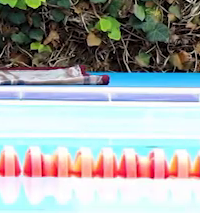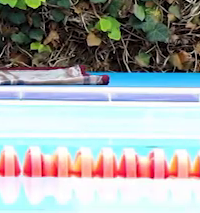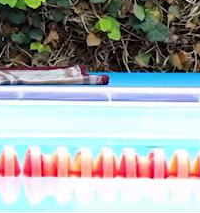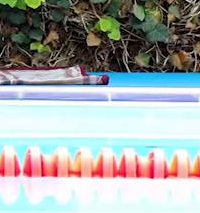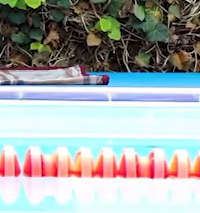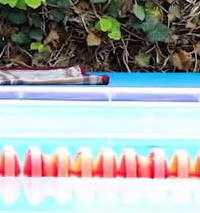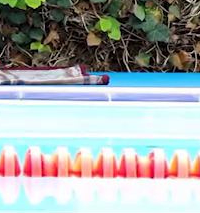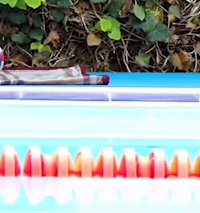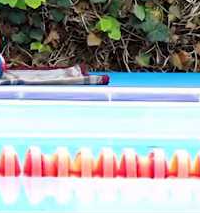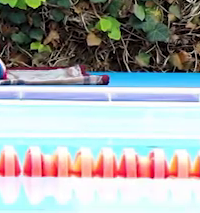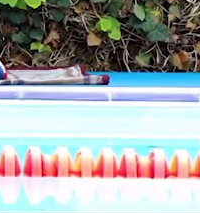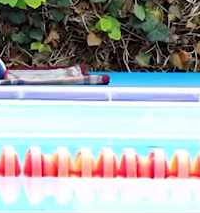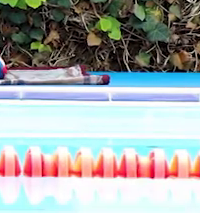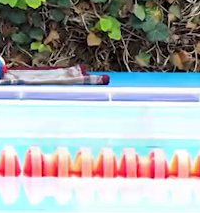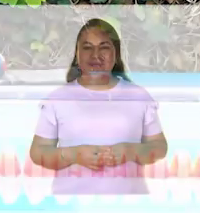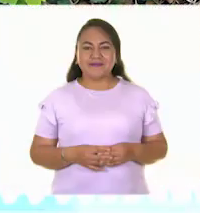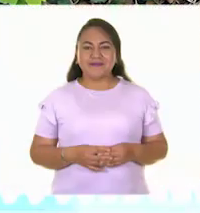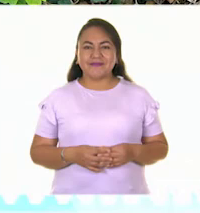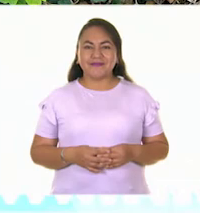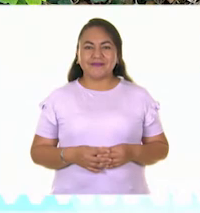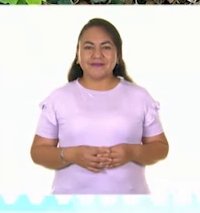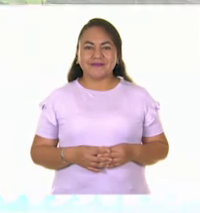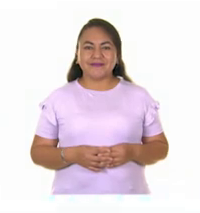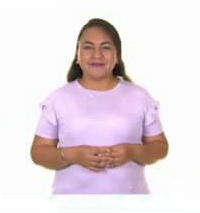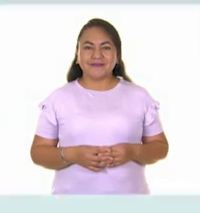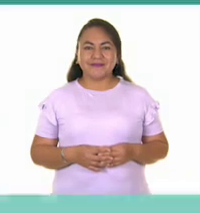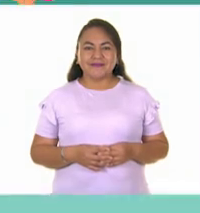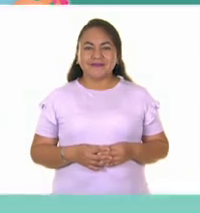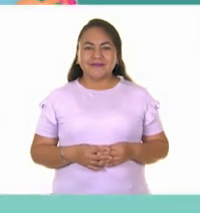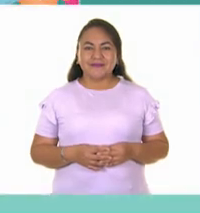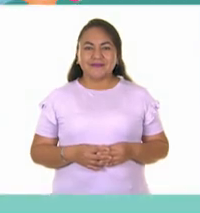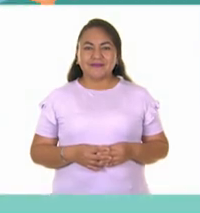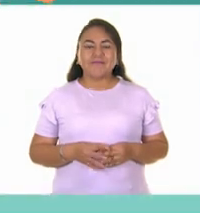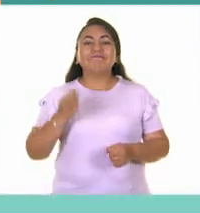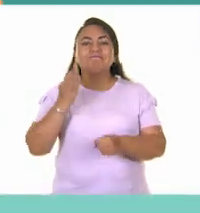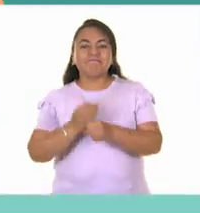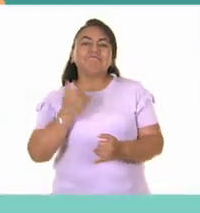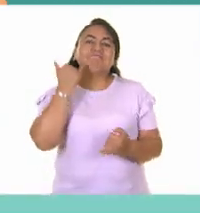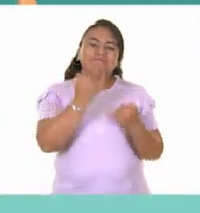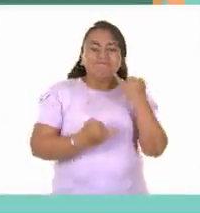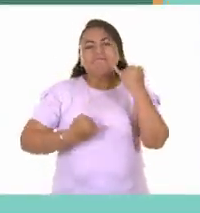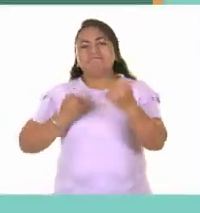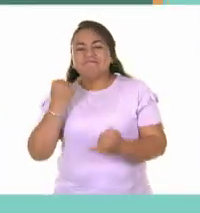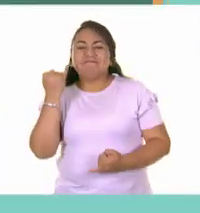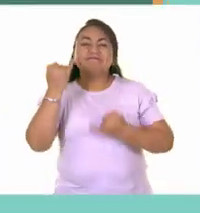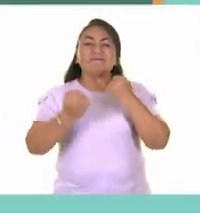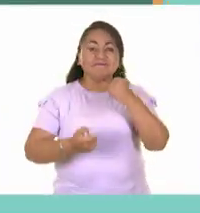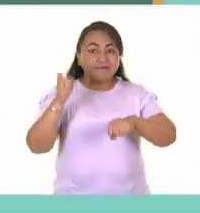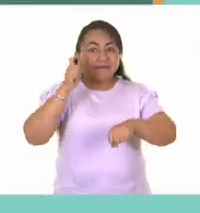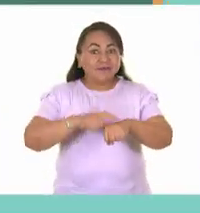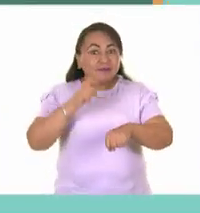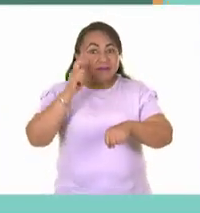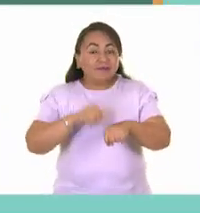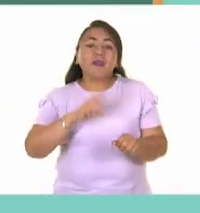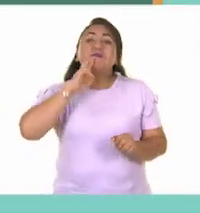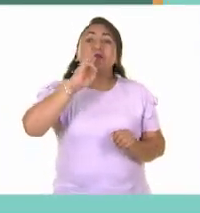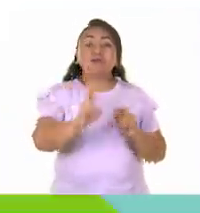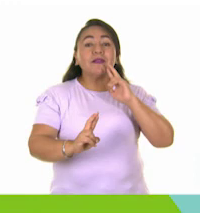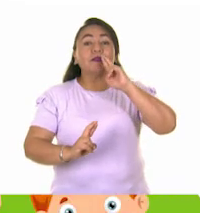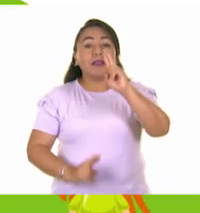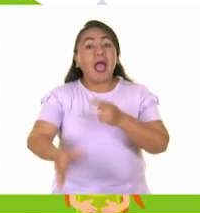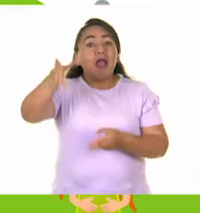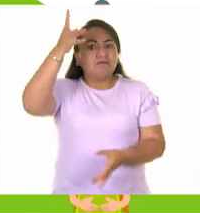Dos. Tres. Tres. Momento de jugar. Tiempo de contestar.